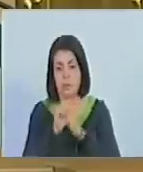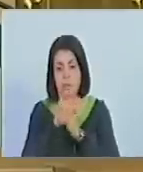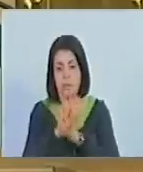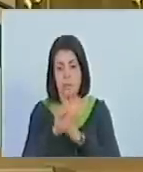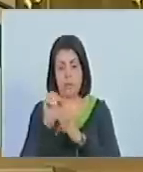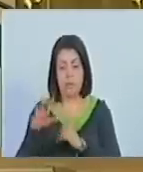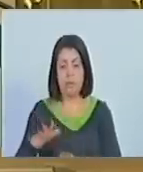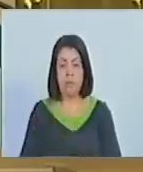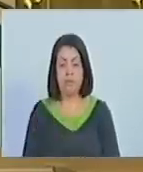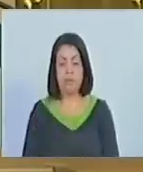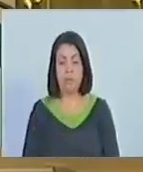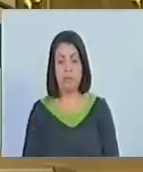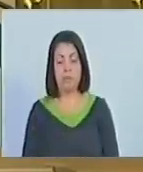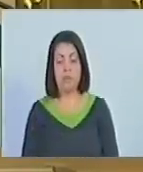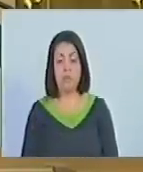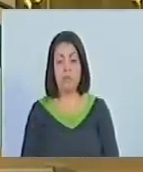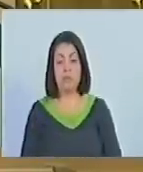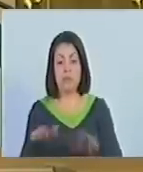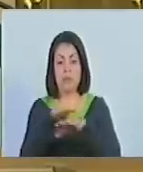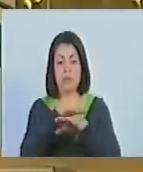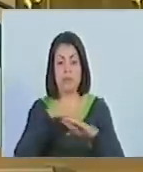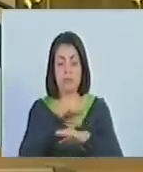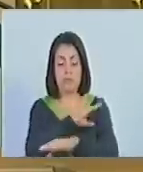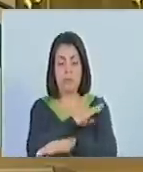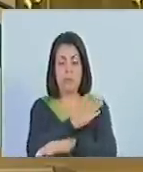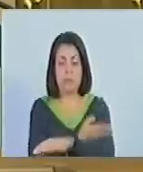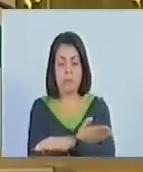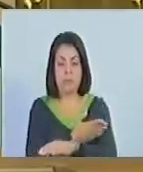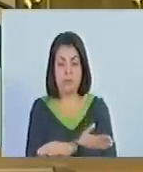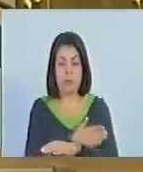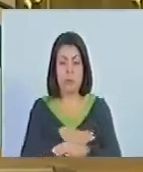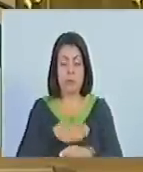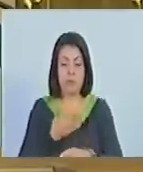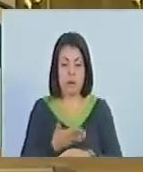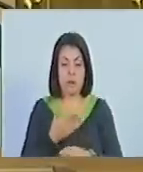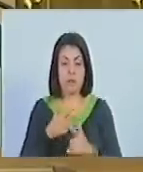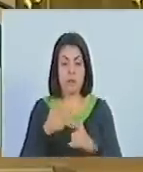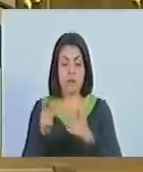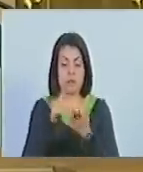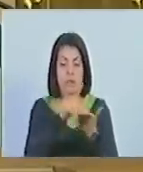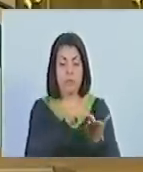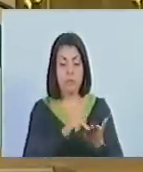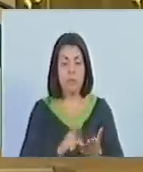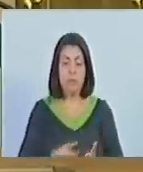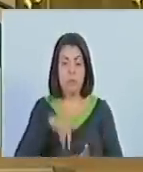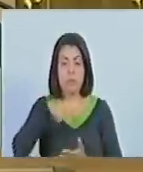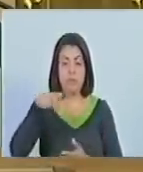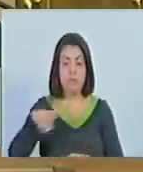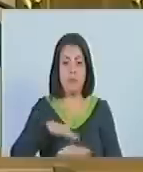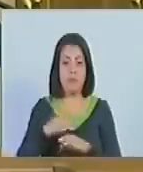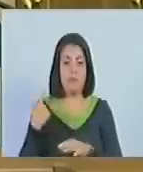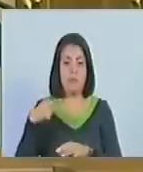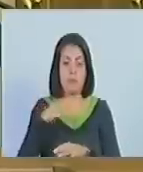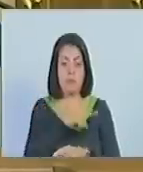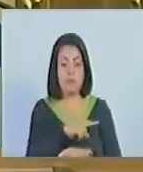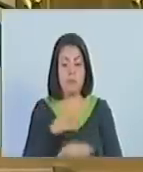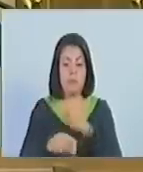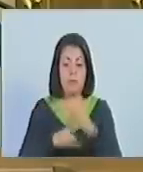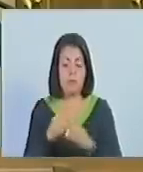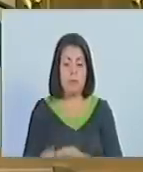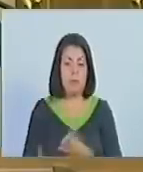Artículo 55. El Ministerio del Poder Popular con competencia en materia de participación ciudadana tendrá las siguientes